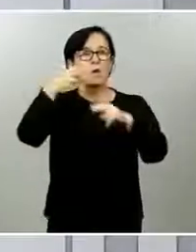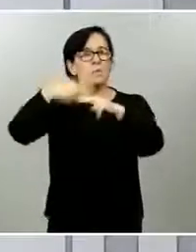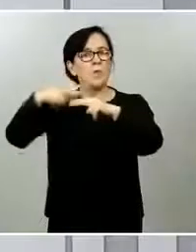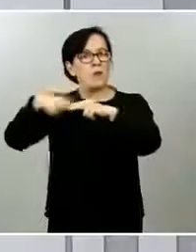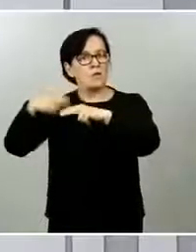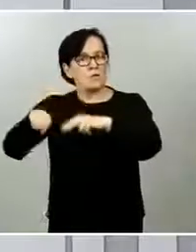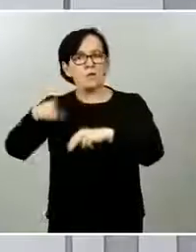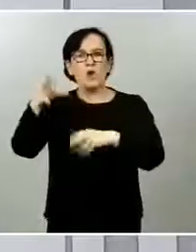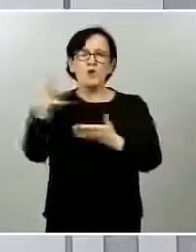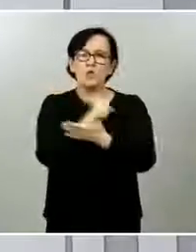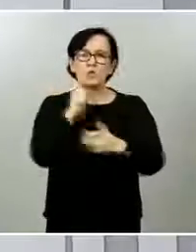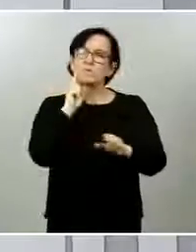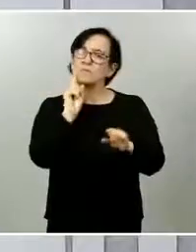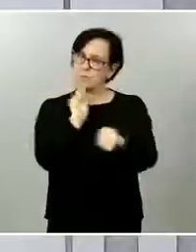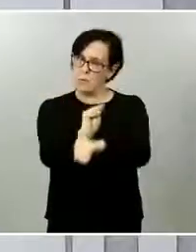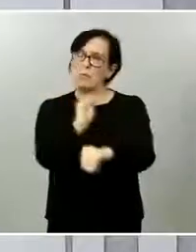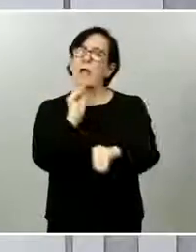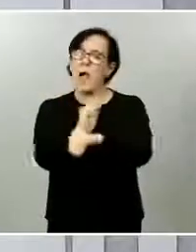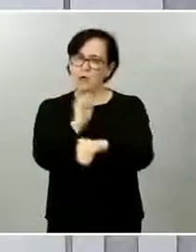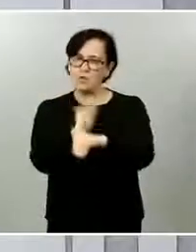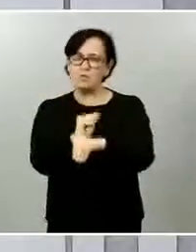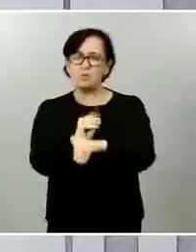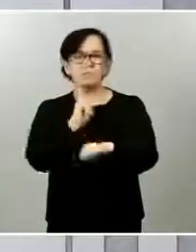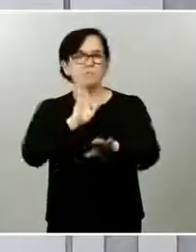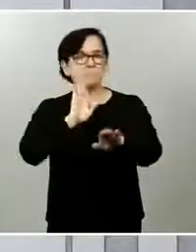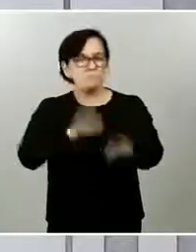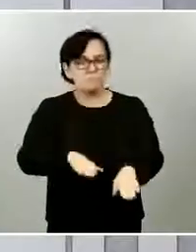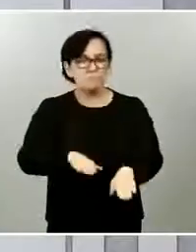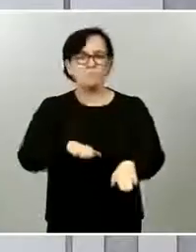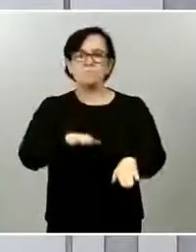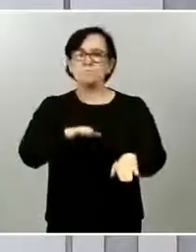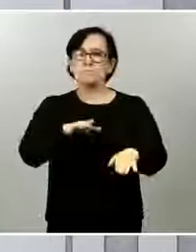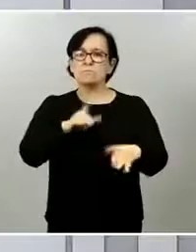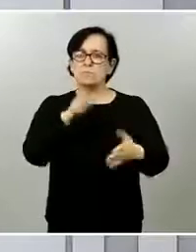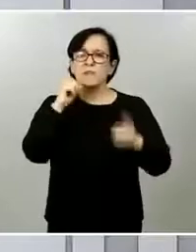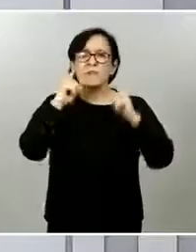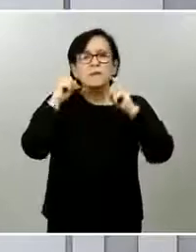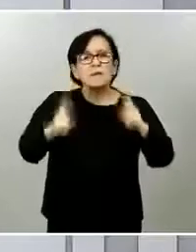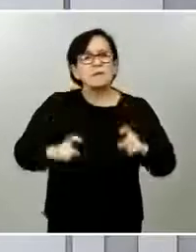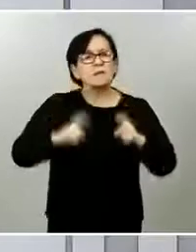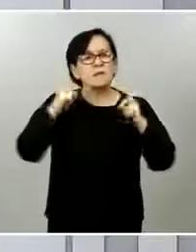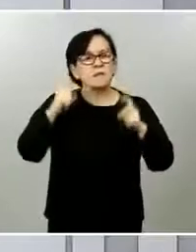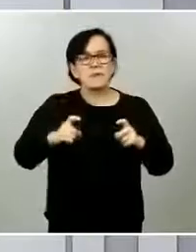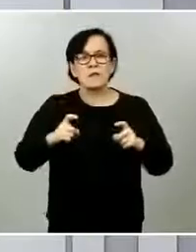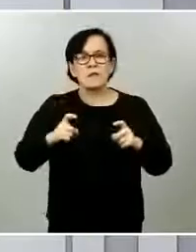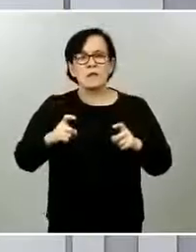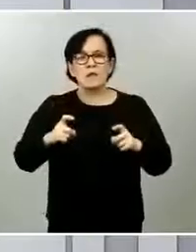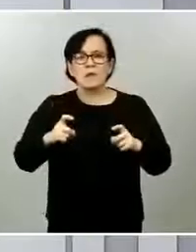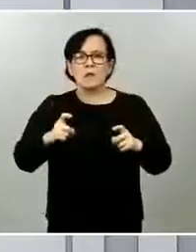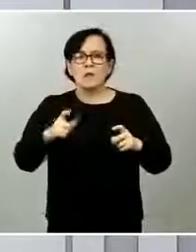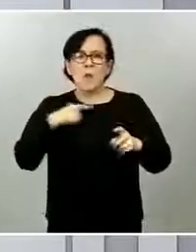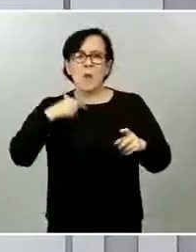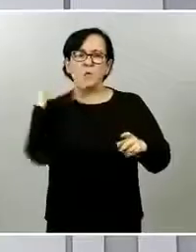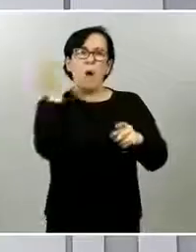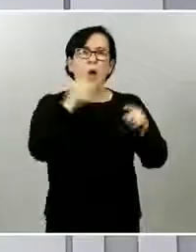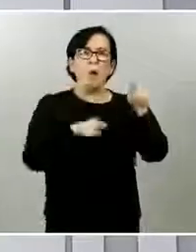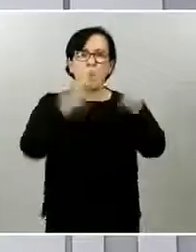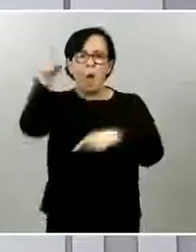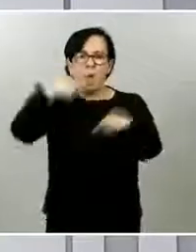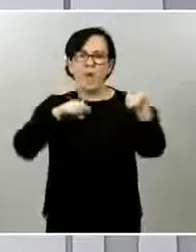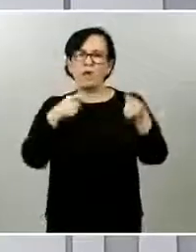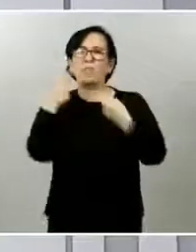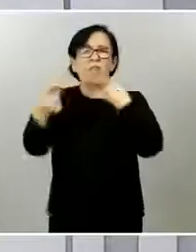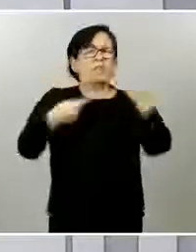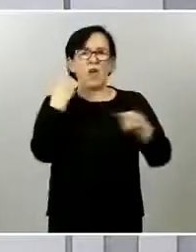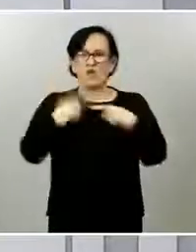Por ello, lo que se ha expresado en la reunión de presidentes en el día de hoy por parte de todos los dirigentes políticos ha sido máxima